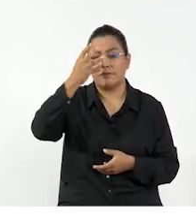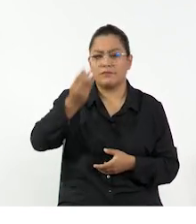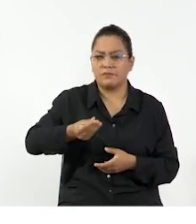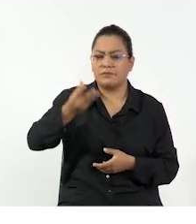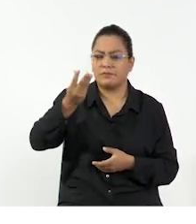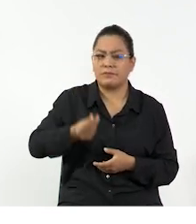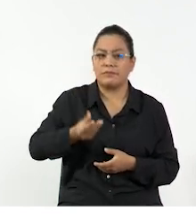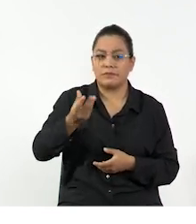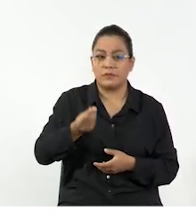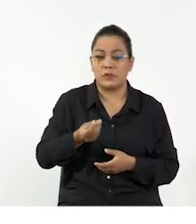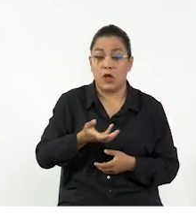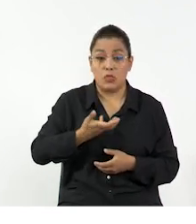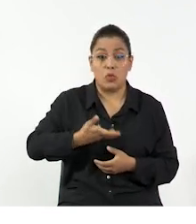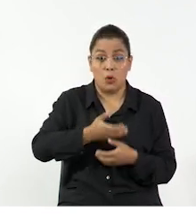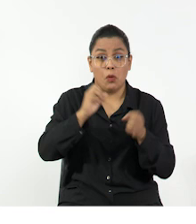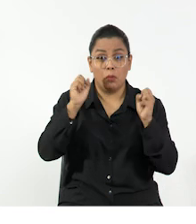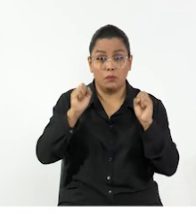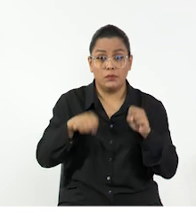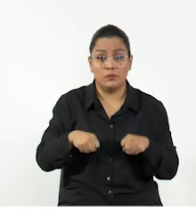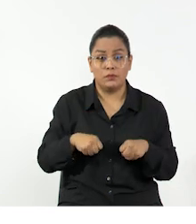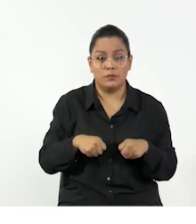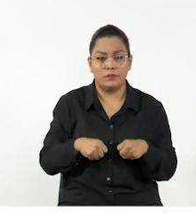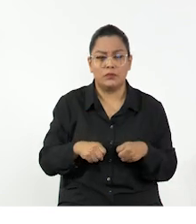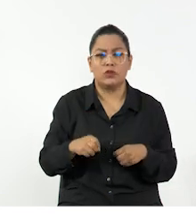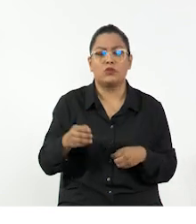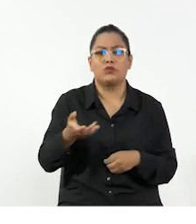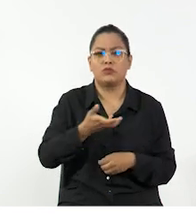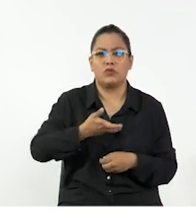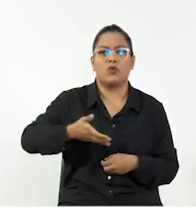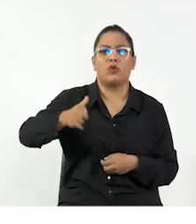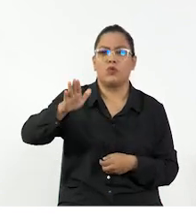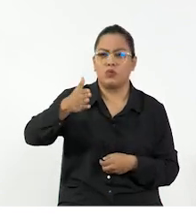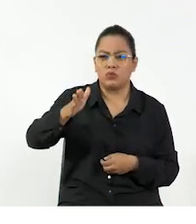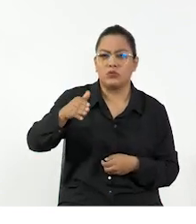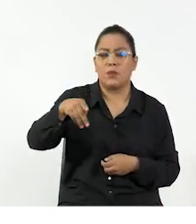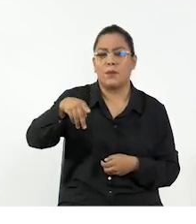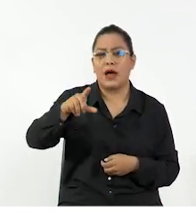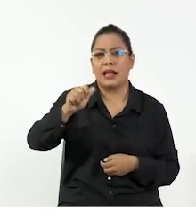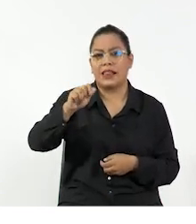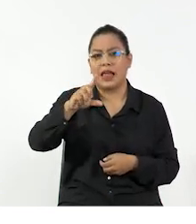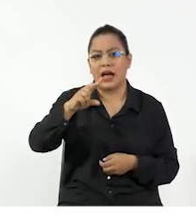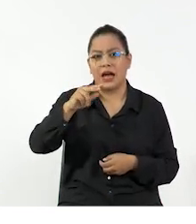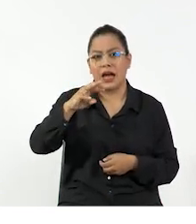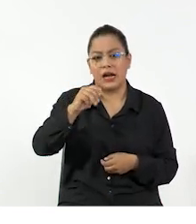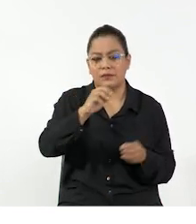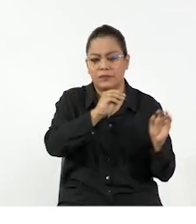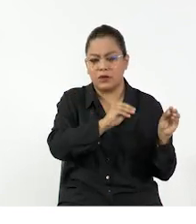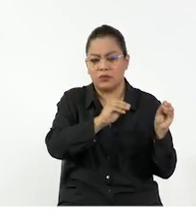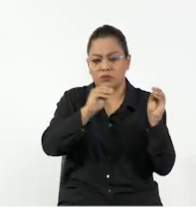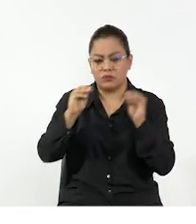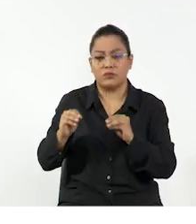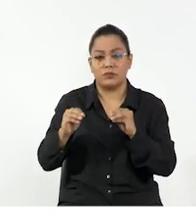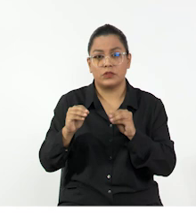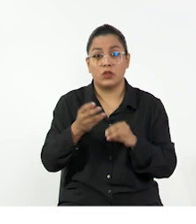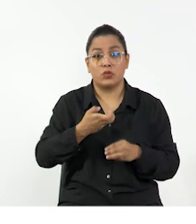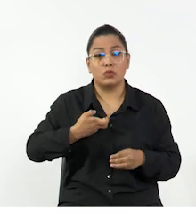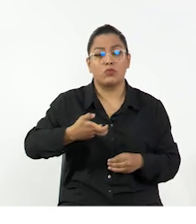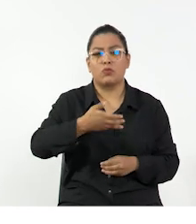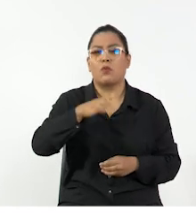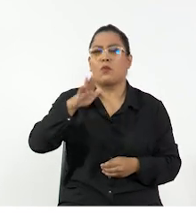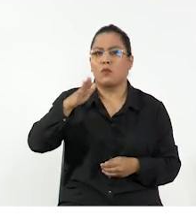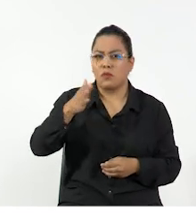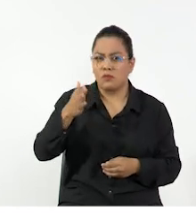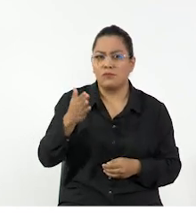en nuestra vida cotidiana. Todos hemos puesto un tornillo. Todos hemos ocupado una palanca para desplazar un objeto.